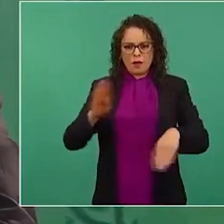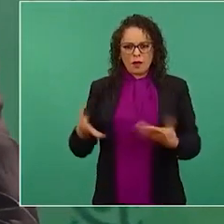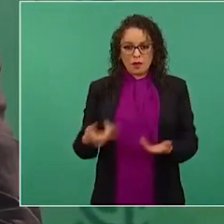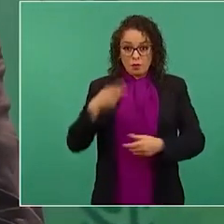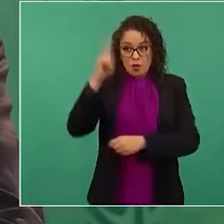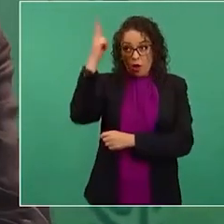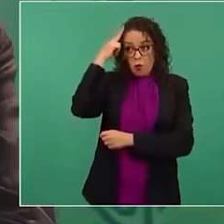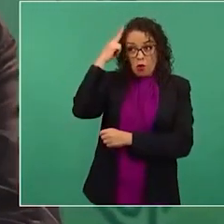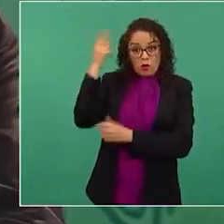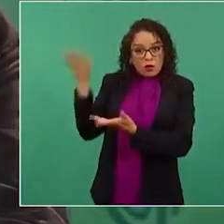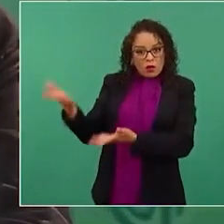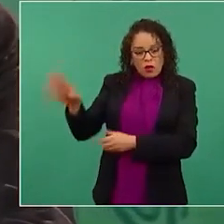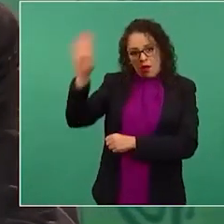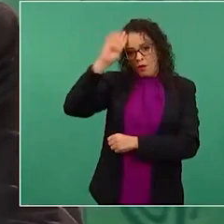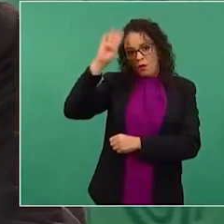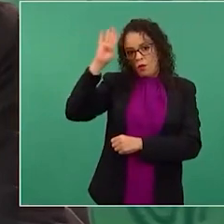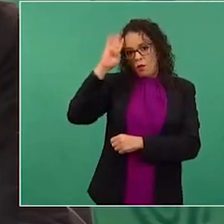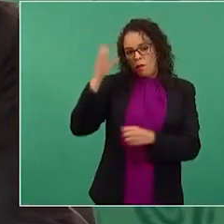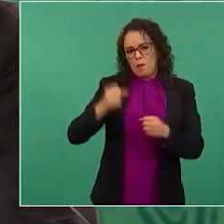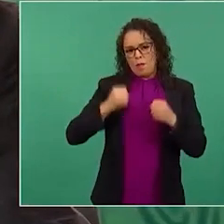nunca vista.